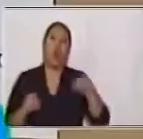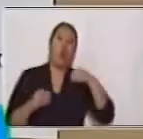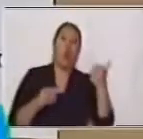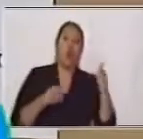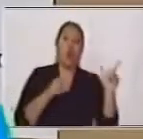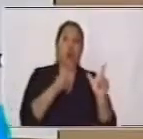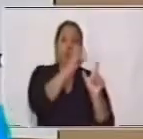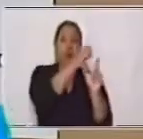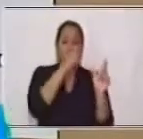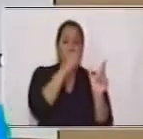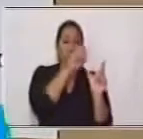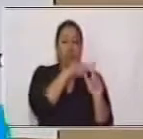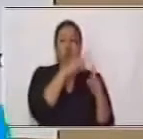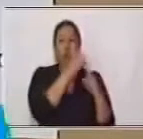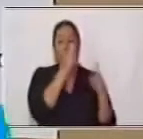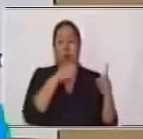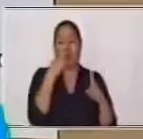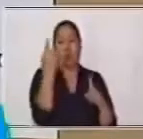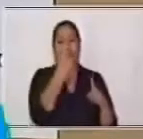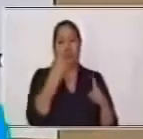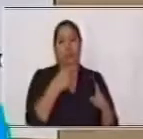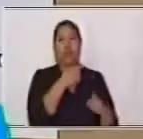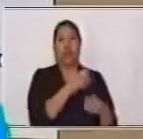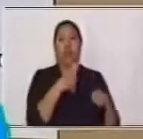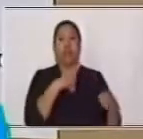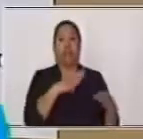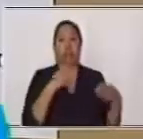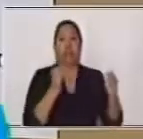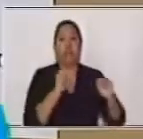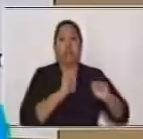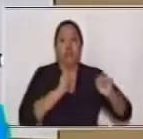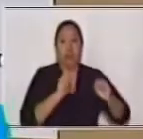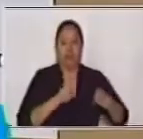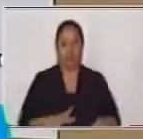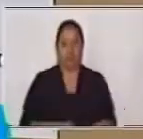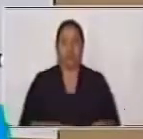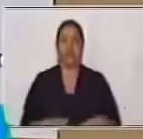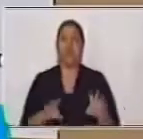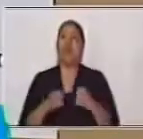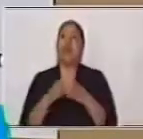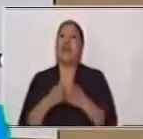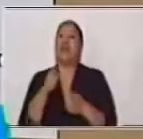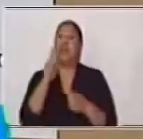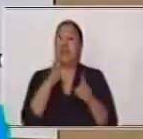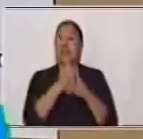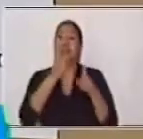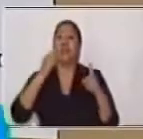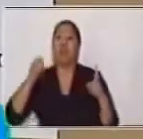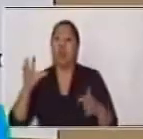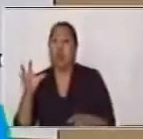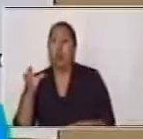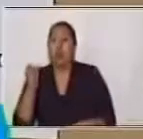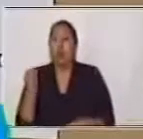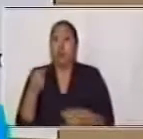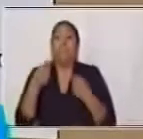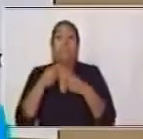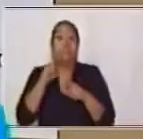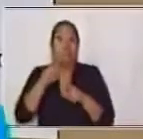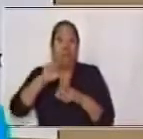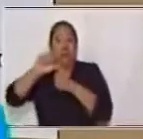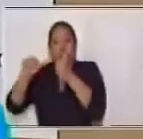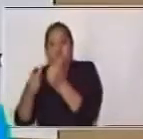hace frío. Por lo tanto, esta es una yuxtapuesta, pero es en la clasificación de subordinación.